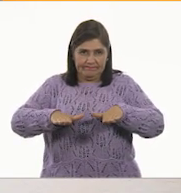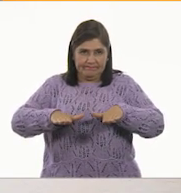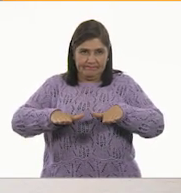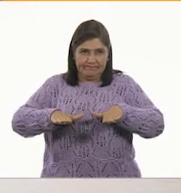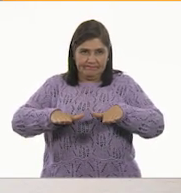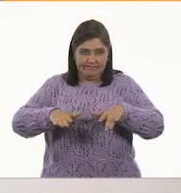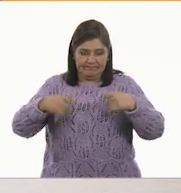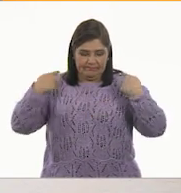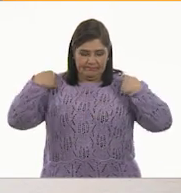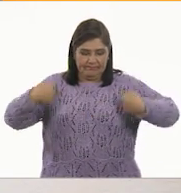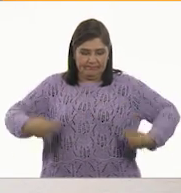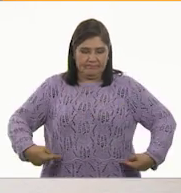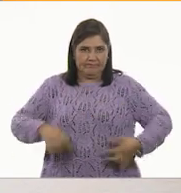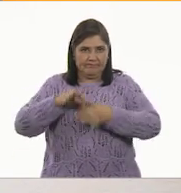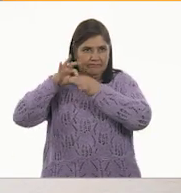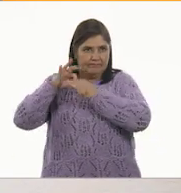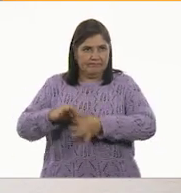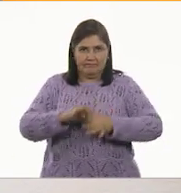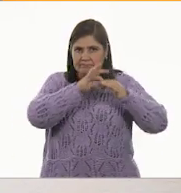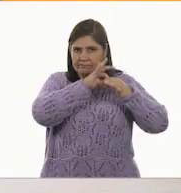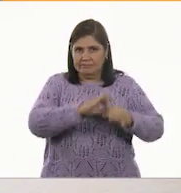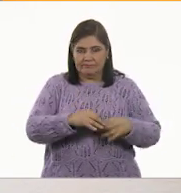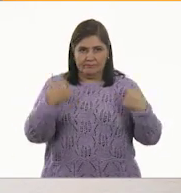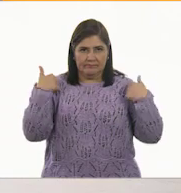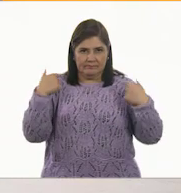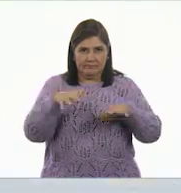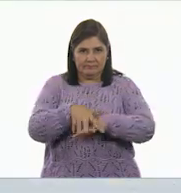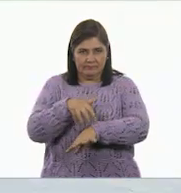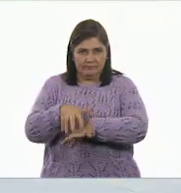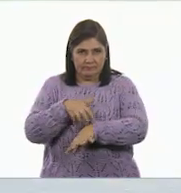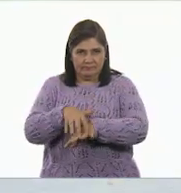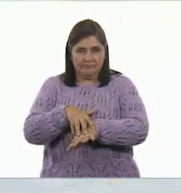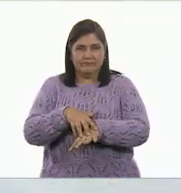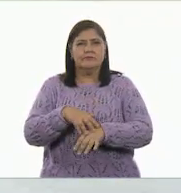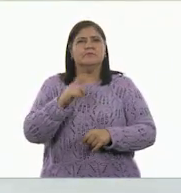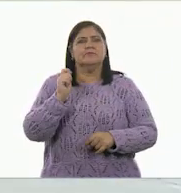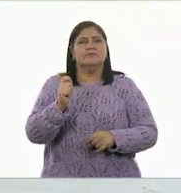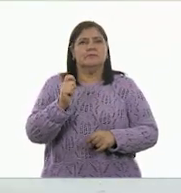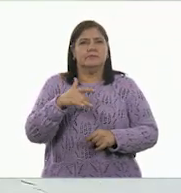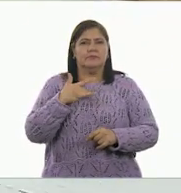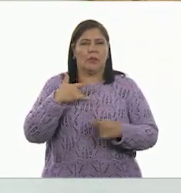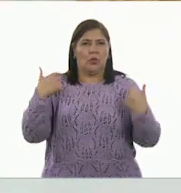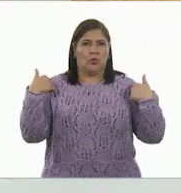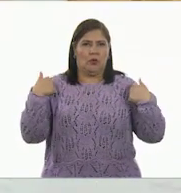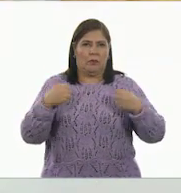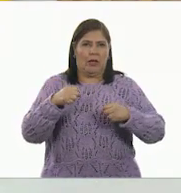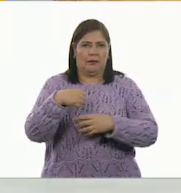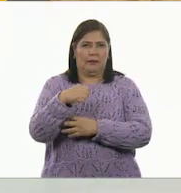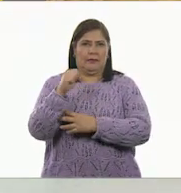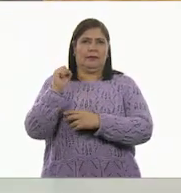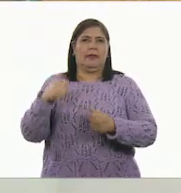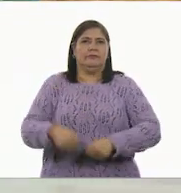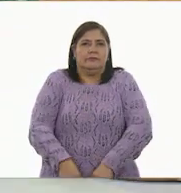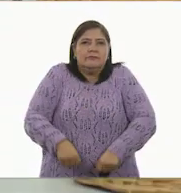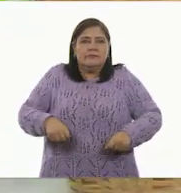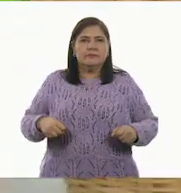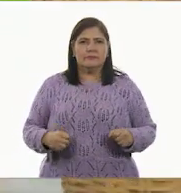anchura de tus hombros, te vas a poner flojito, tus hombros hacia atrás. Hazlos hacia atrás.